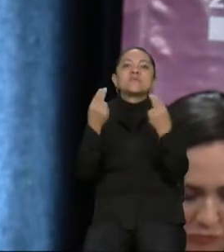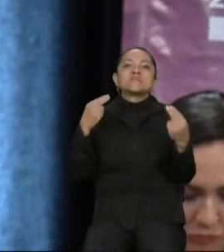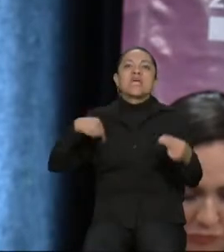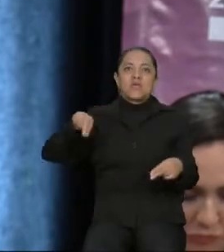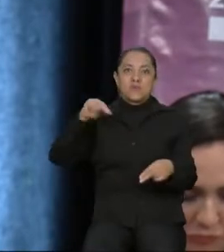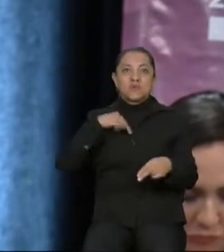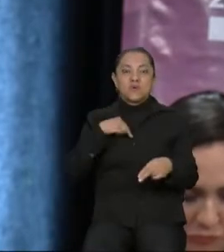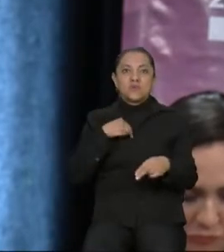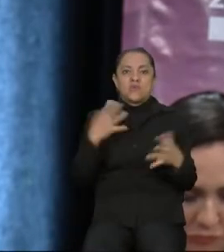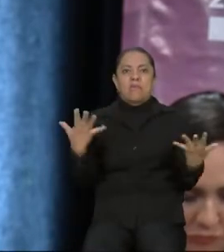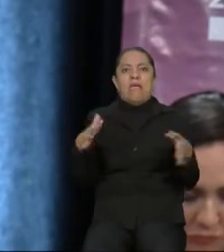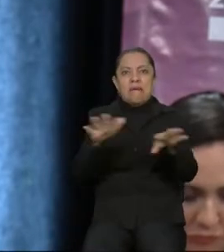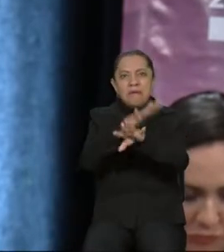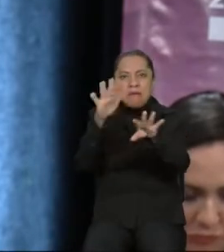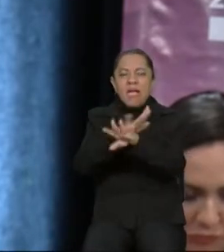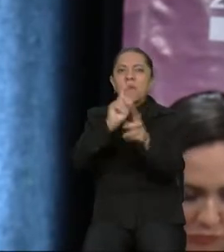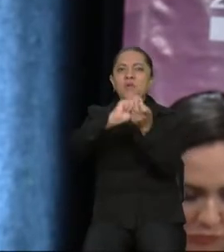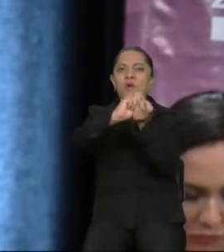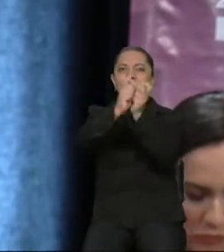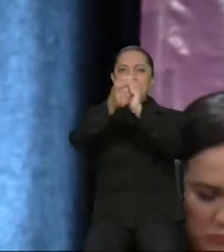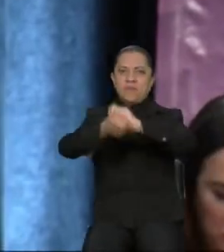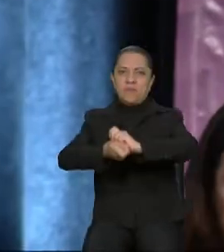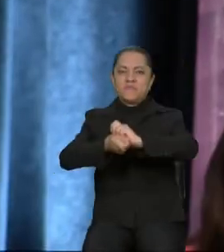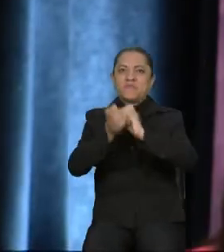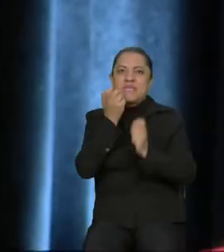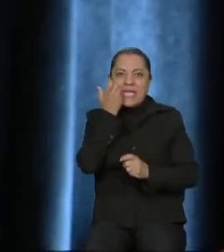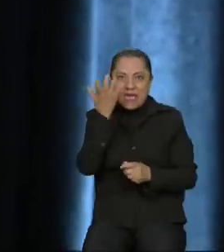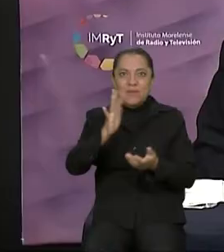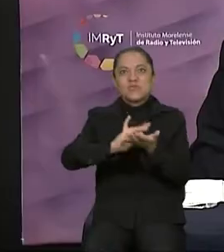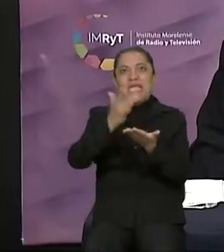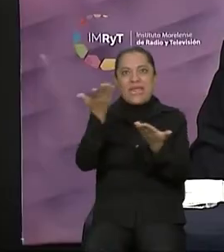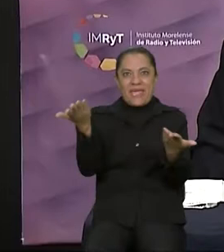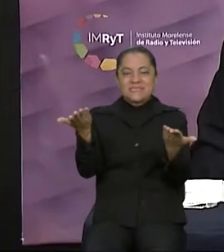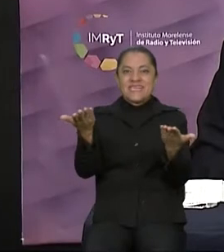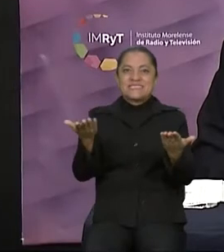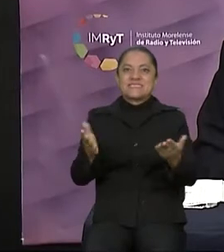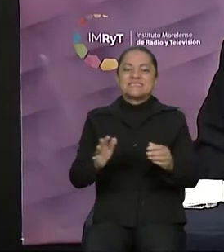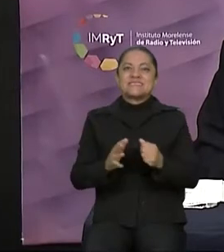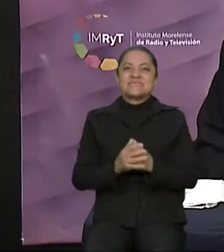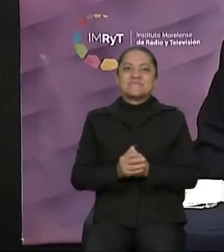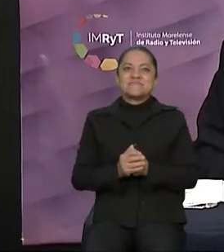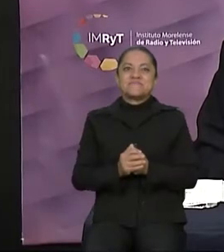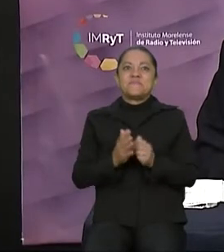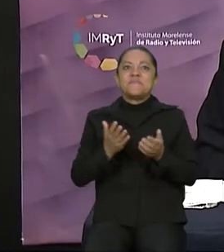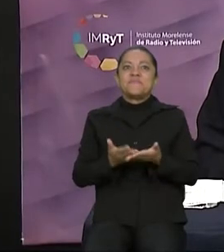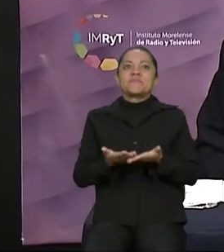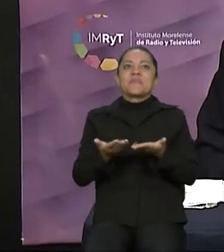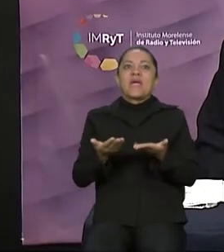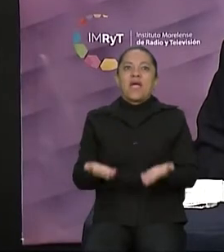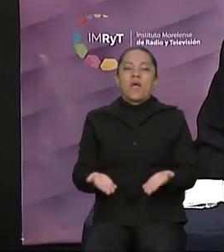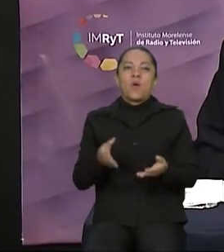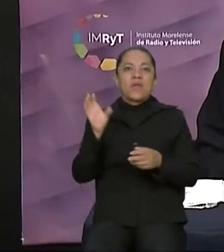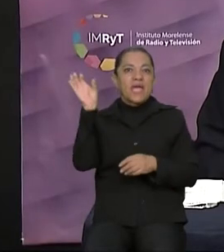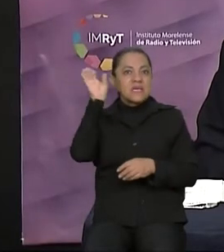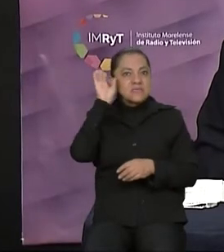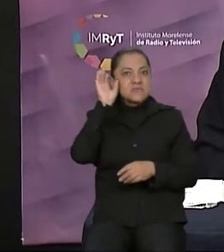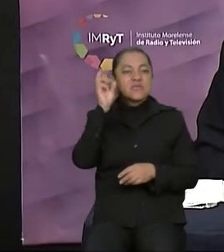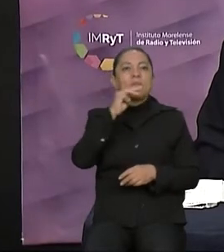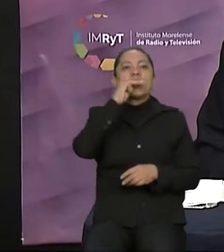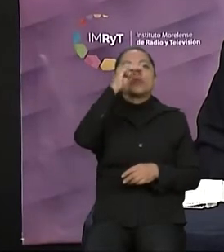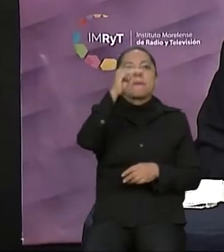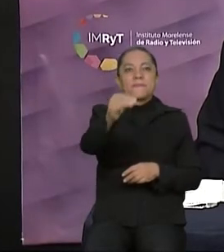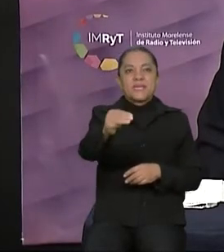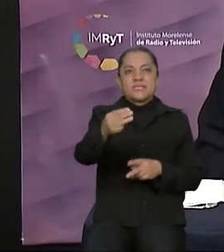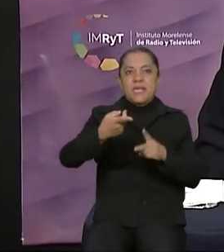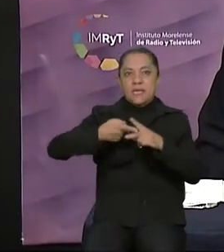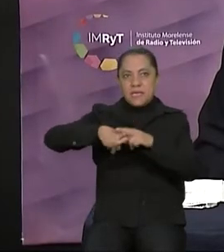esa transformación que realmente queremos. Gracias. Ahora es momento de escuchar el mensaje inicial de